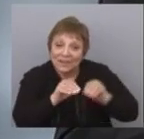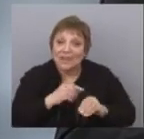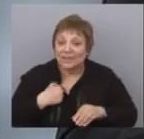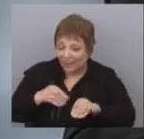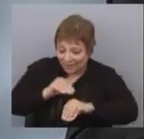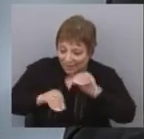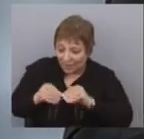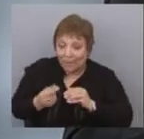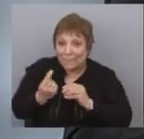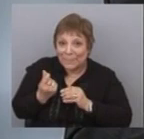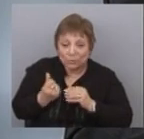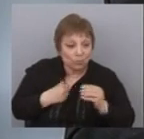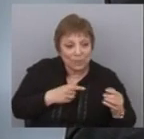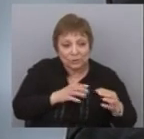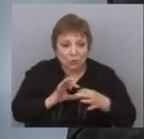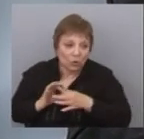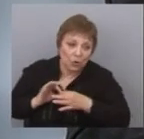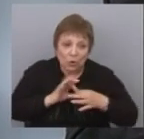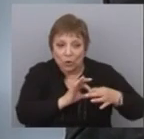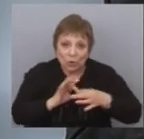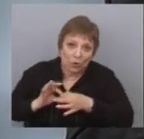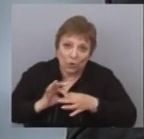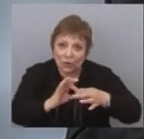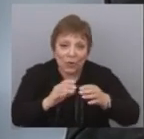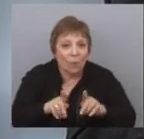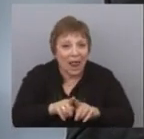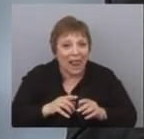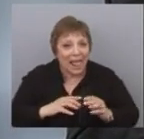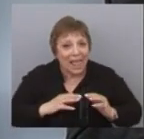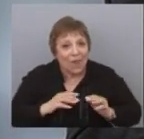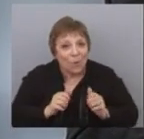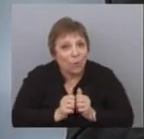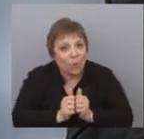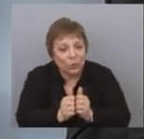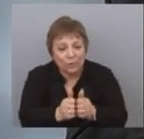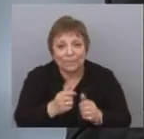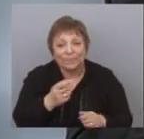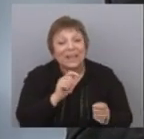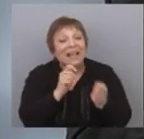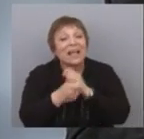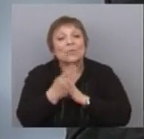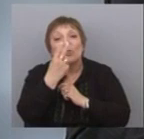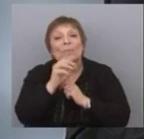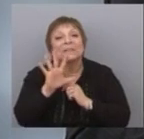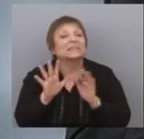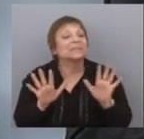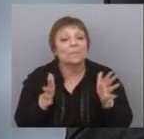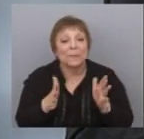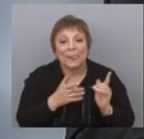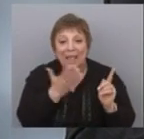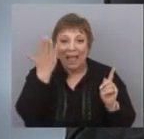haciendo del proceso. Aquí nosotros siempre hablamos lo siguiente, el gran cambio que hubo en el 2005 es pasar de